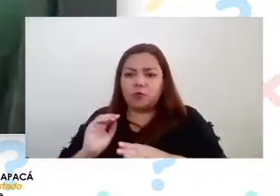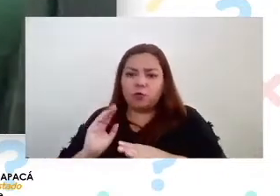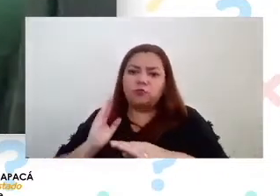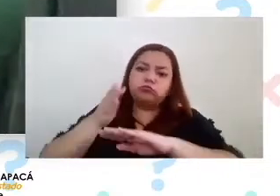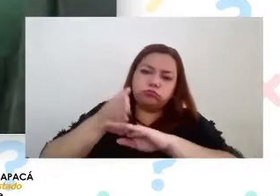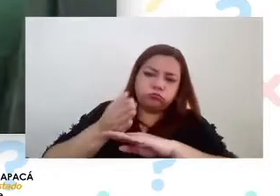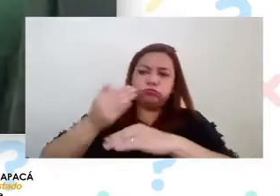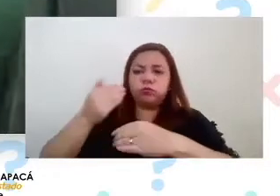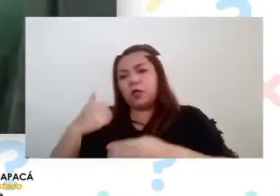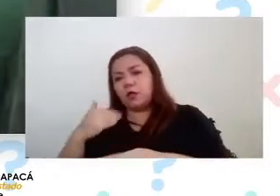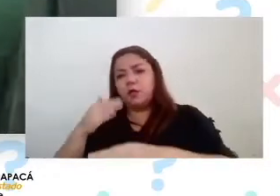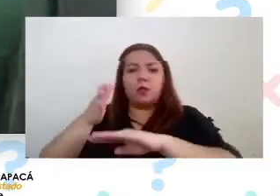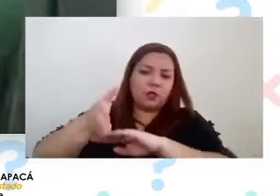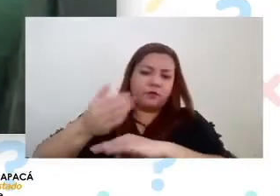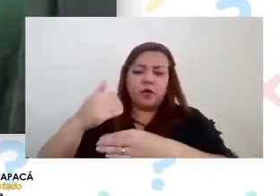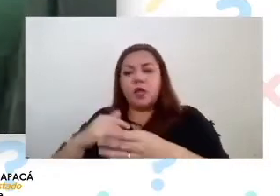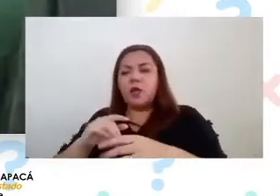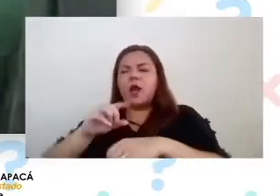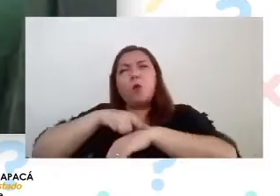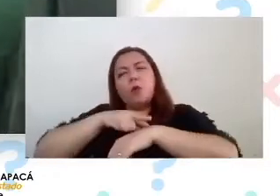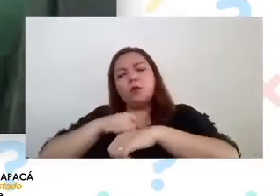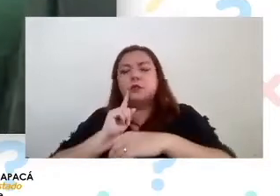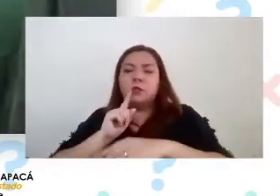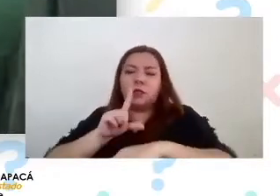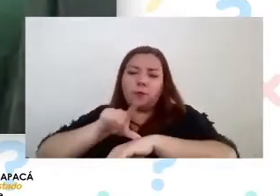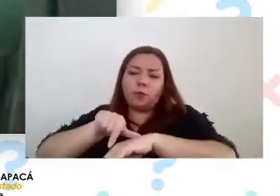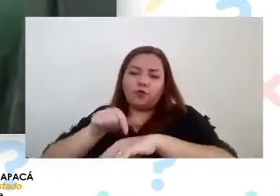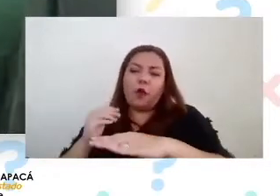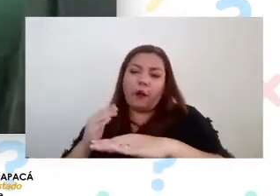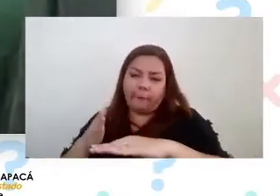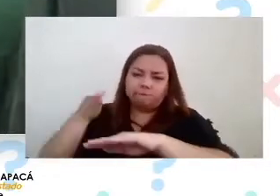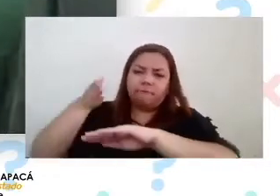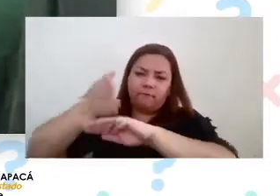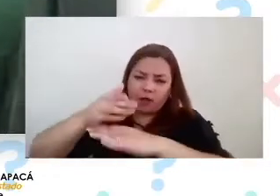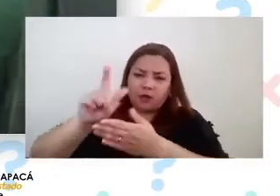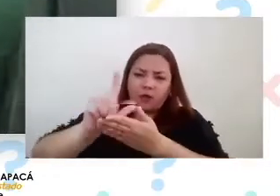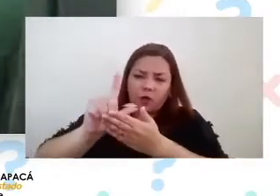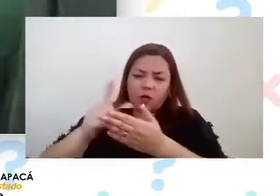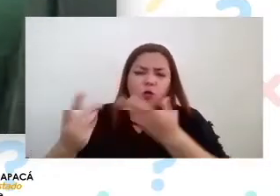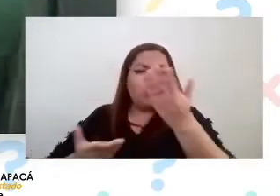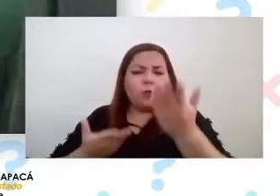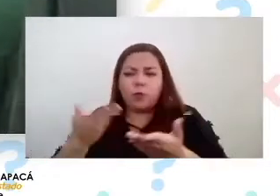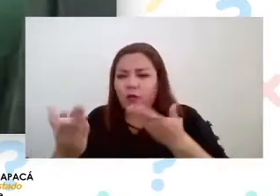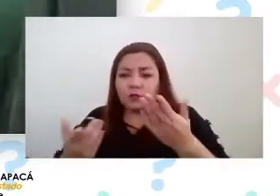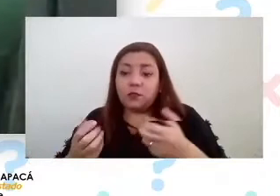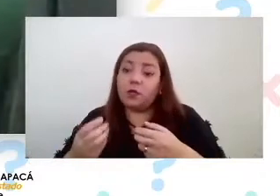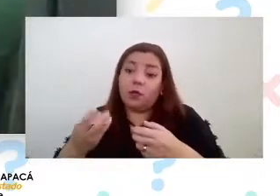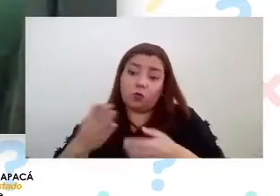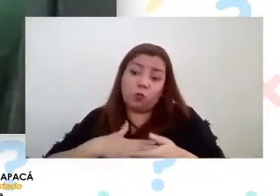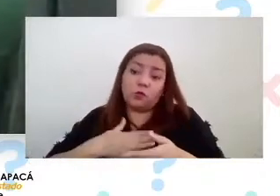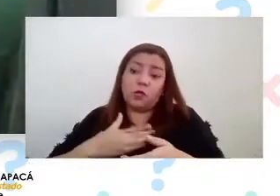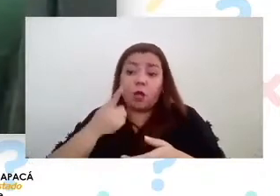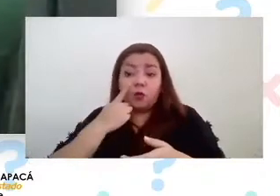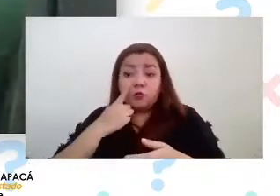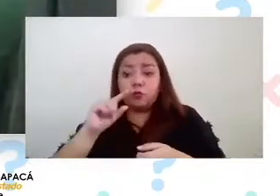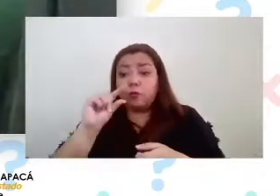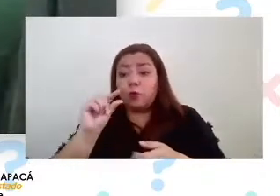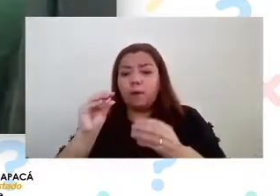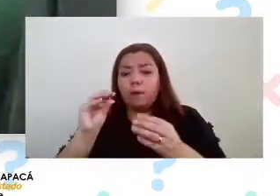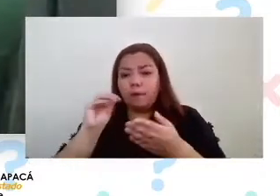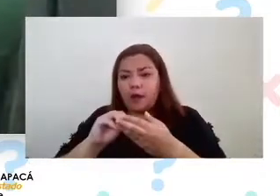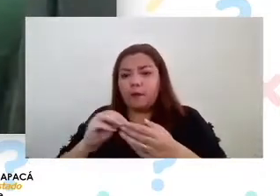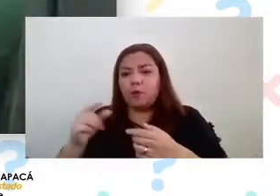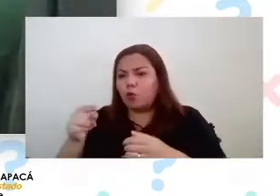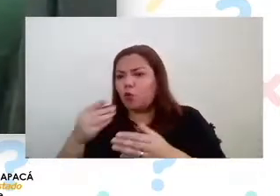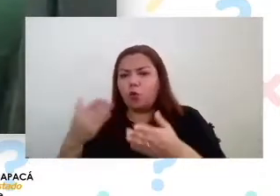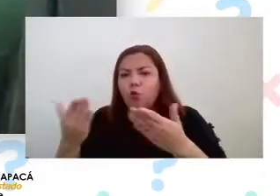estación cada cuánto van cómo lo hacen nos gustaría conocer un poquito más de esta dinámica que tienen ustedes para llegar a la estación porque me imagino